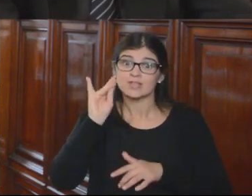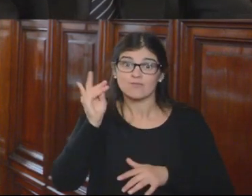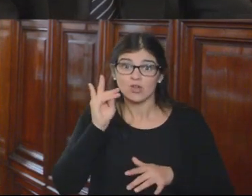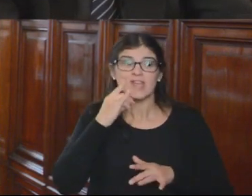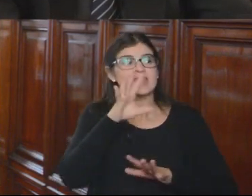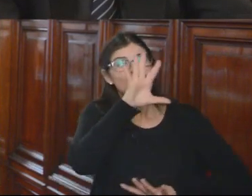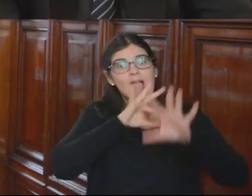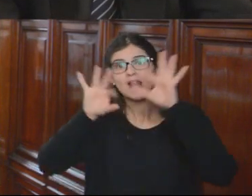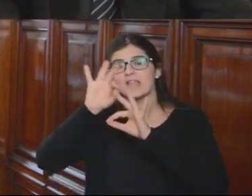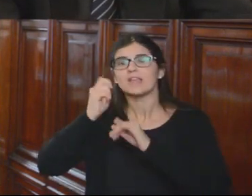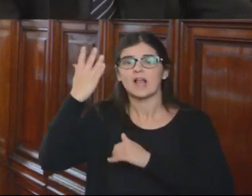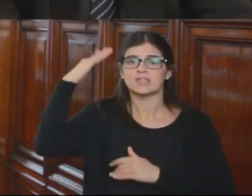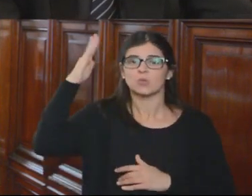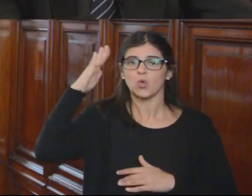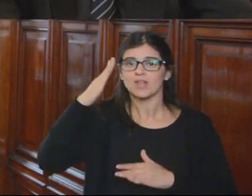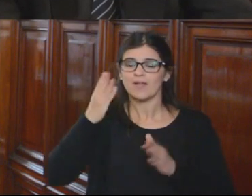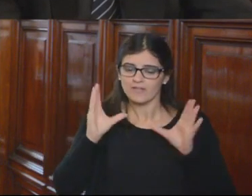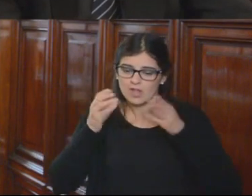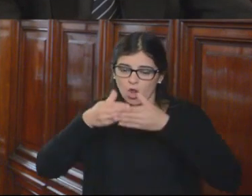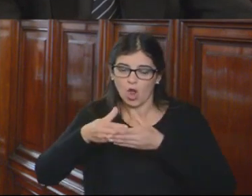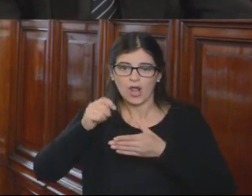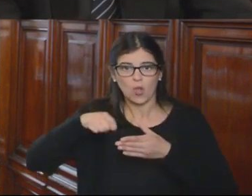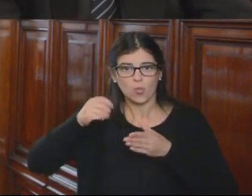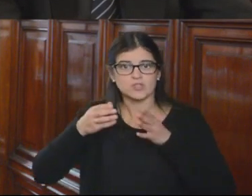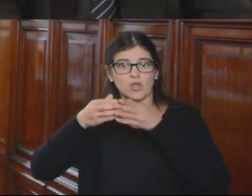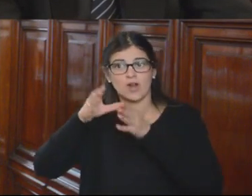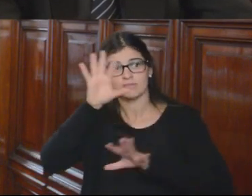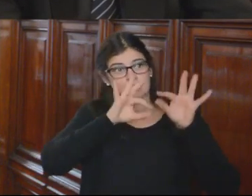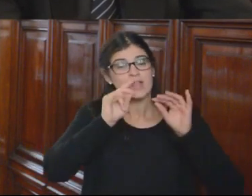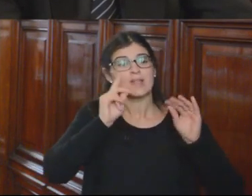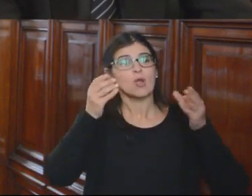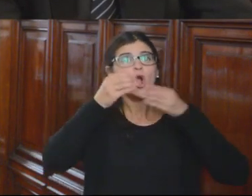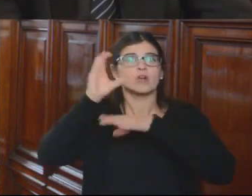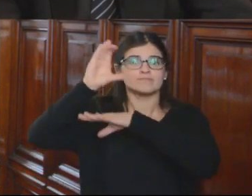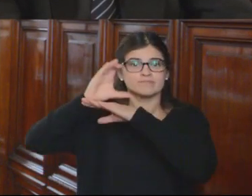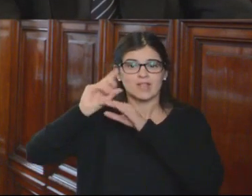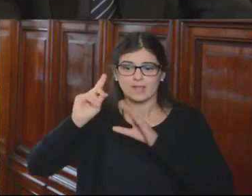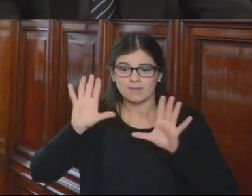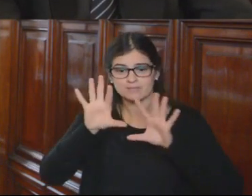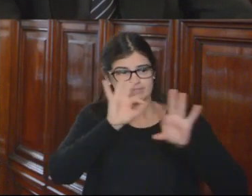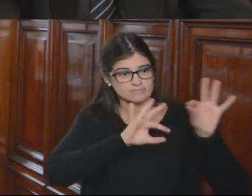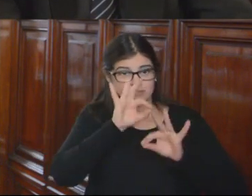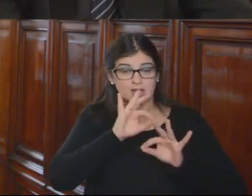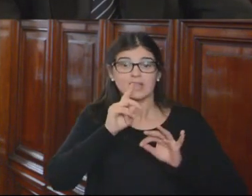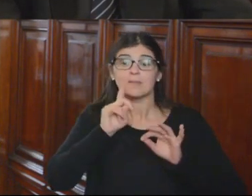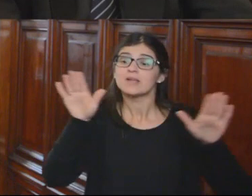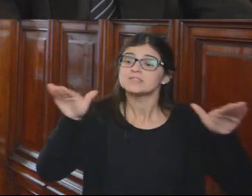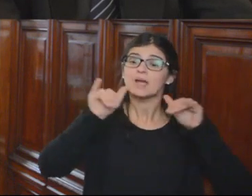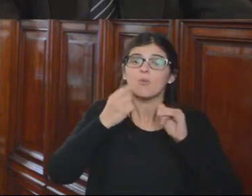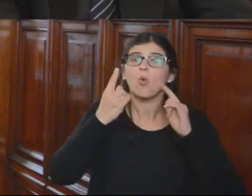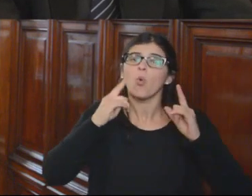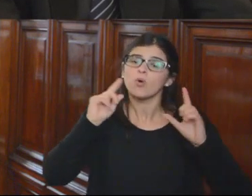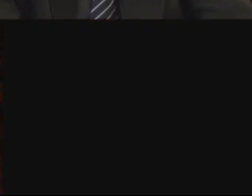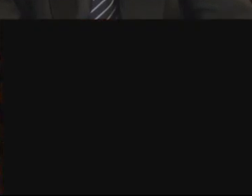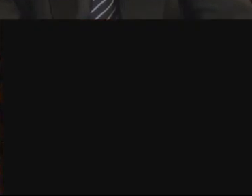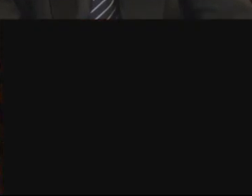elige a las altas autoridades del órgano jurisdiccional y del Tribunal Constitucional. Y por otra parte, también llamó a una cumbre nacional